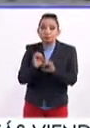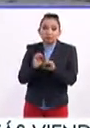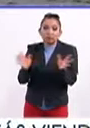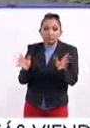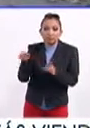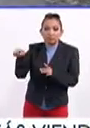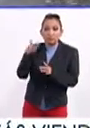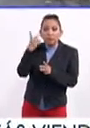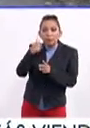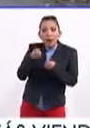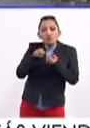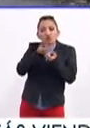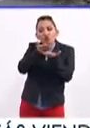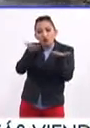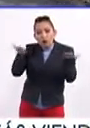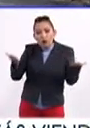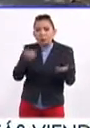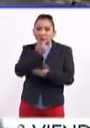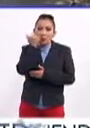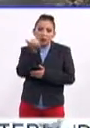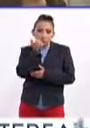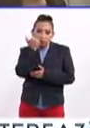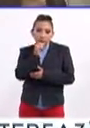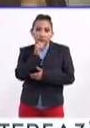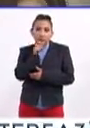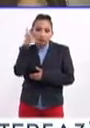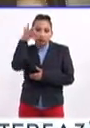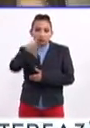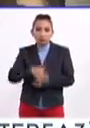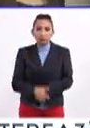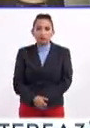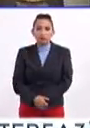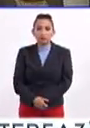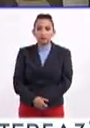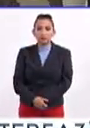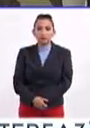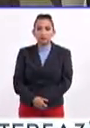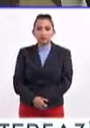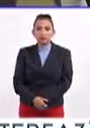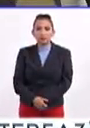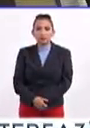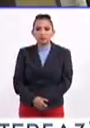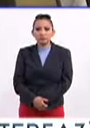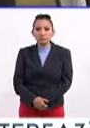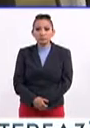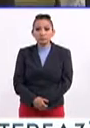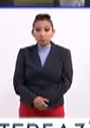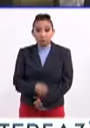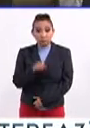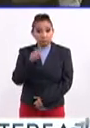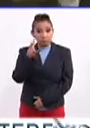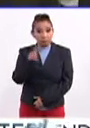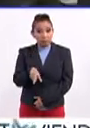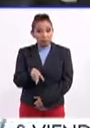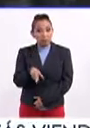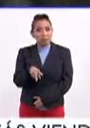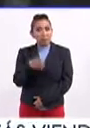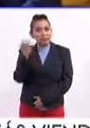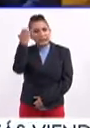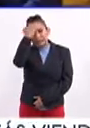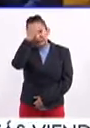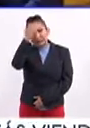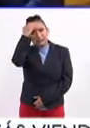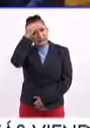obviamente, para compartirlo con mis alumnos también en un futuro. Claro. Sin duda alguna, una